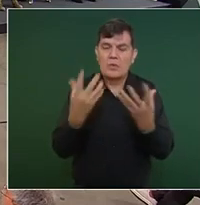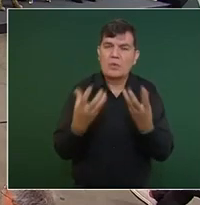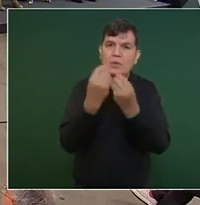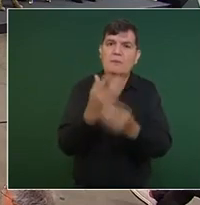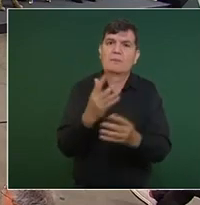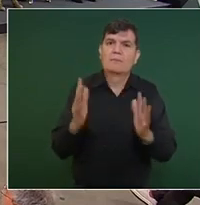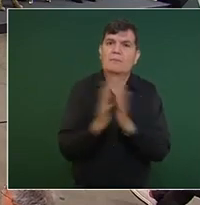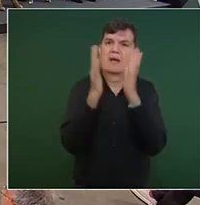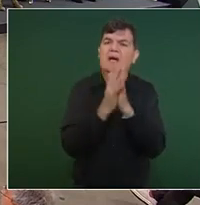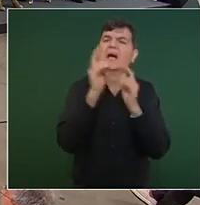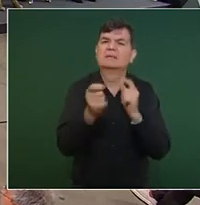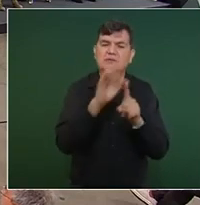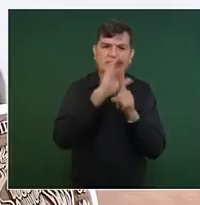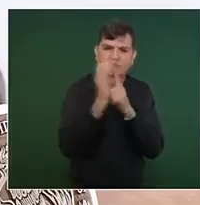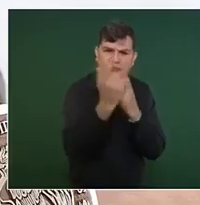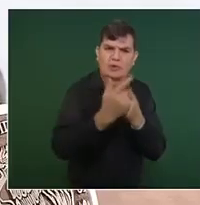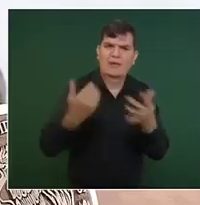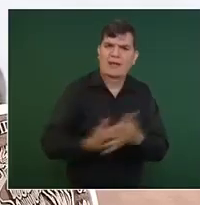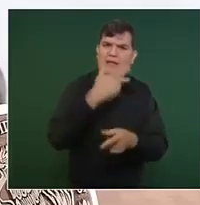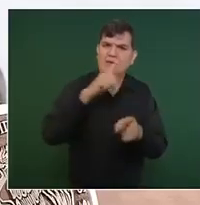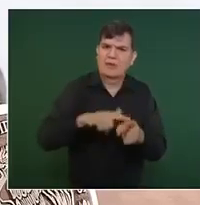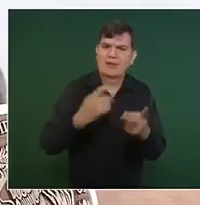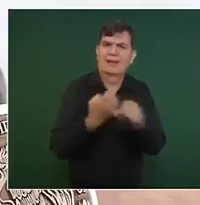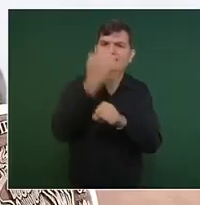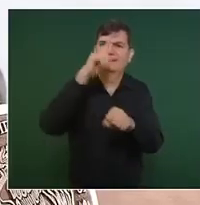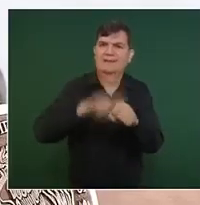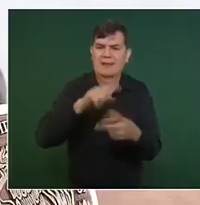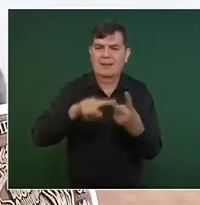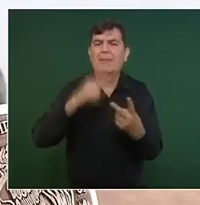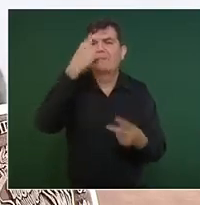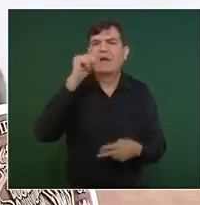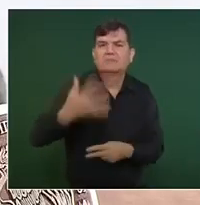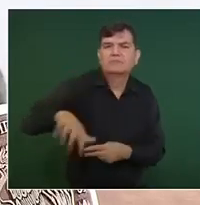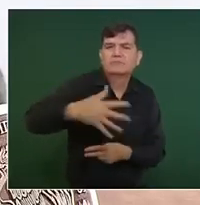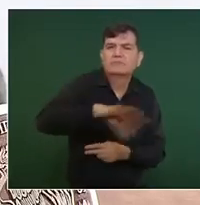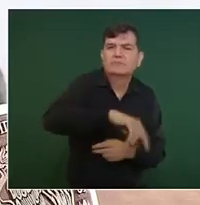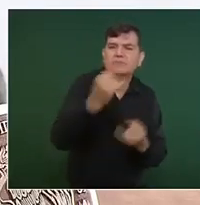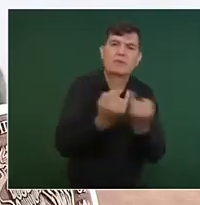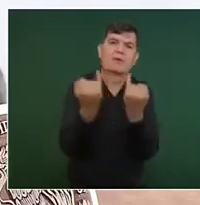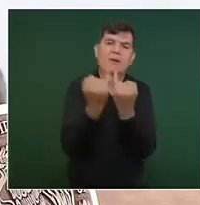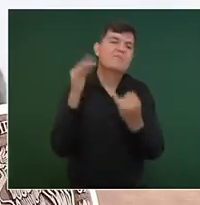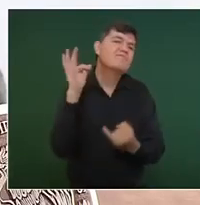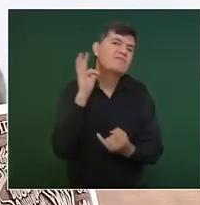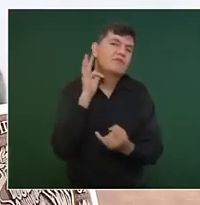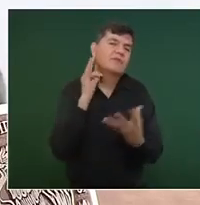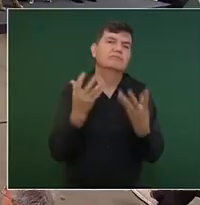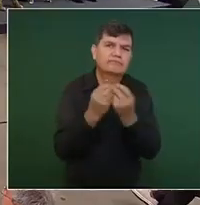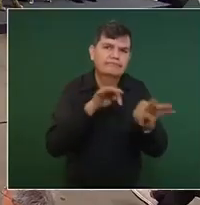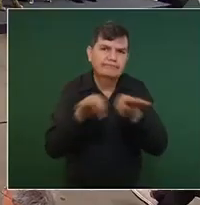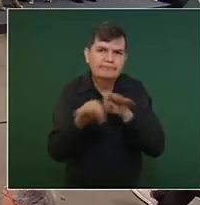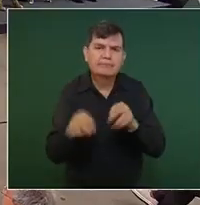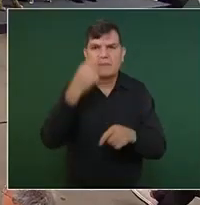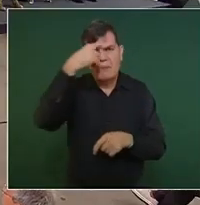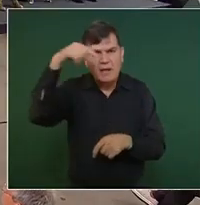las comisiones nacional y estatal de búsqueda. Está también la Fiscalía, por supuesto